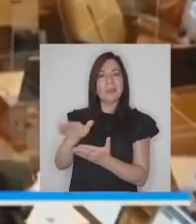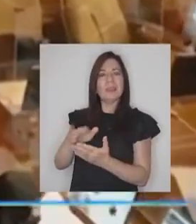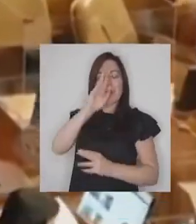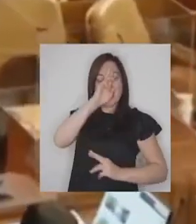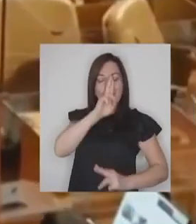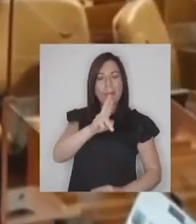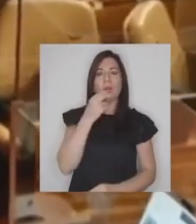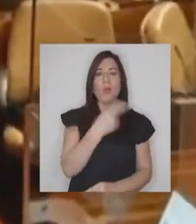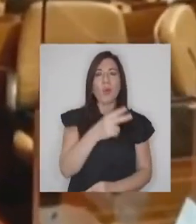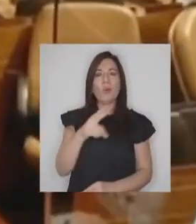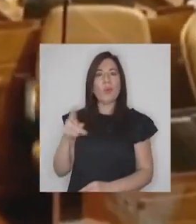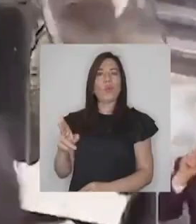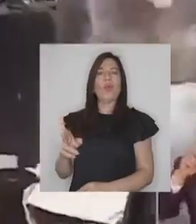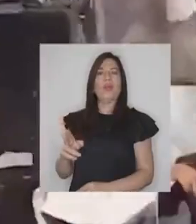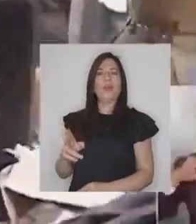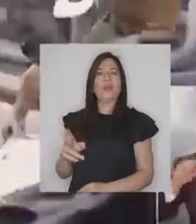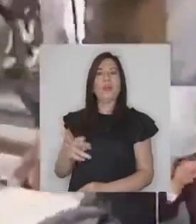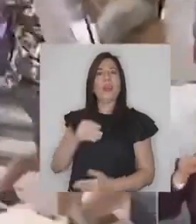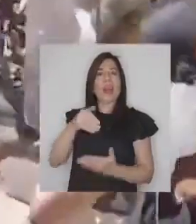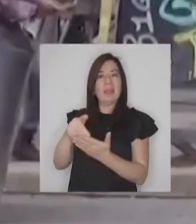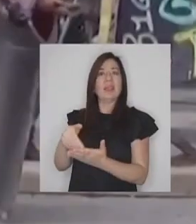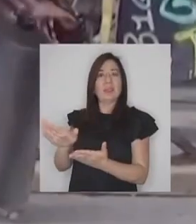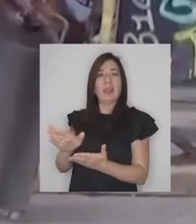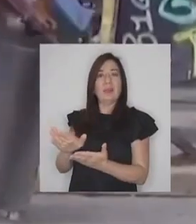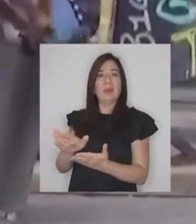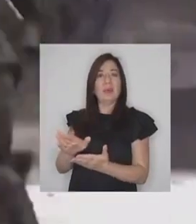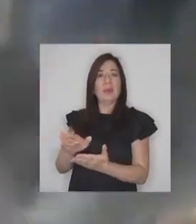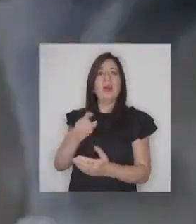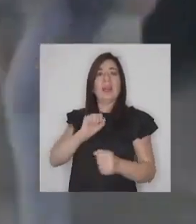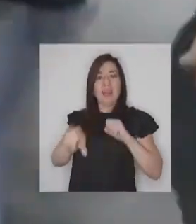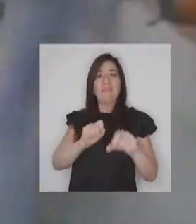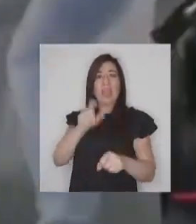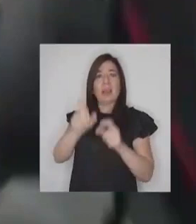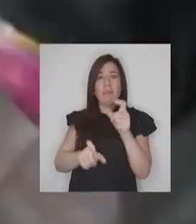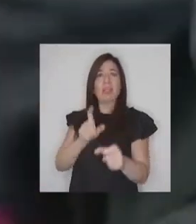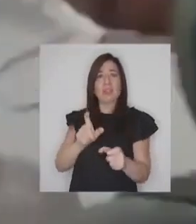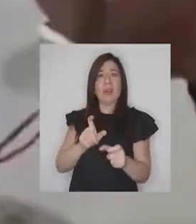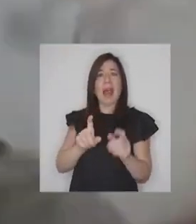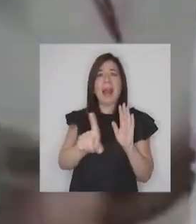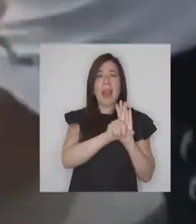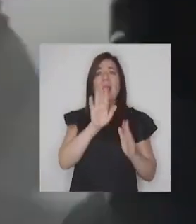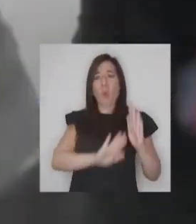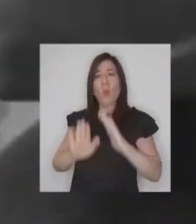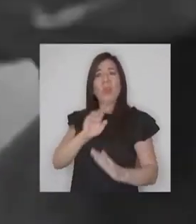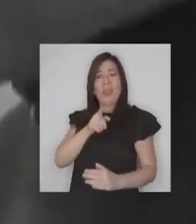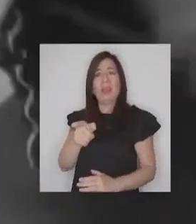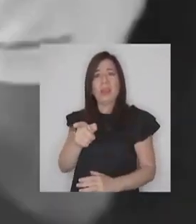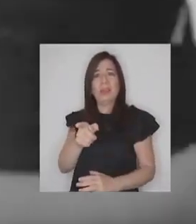respetara lo que es de cada uno Rechazamos para que quienes nos defienden sean protegidos por la ley